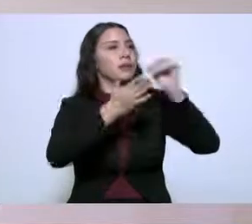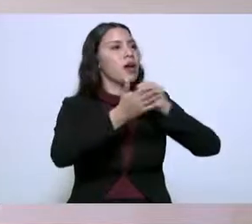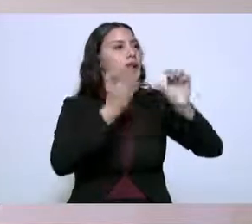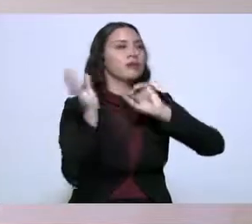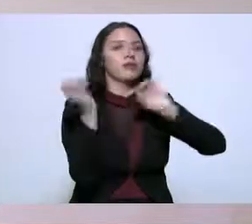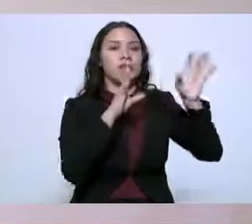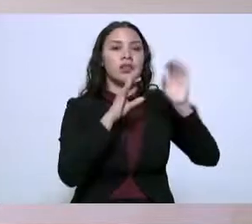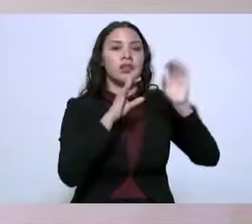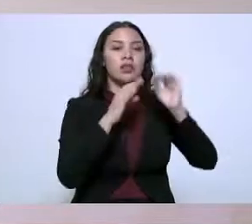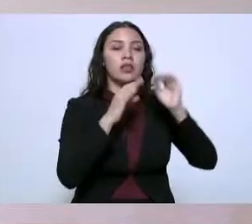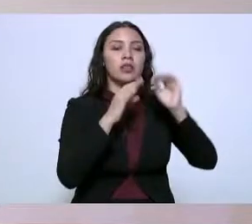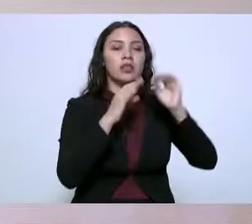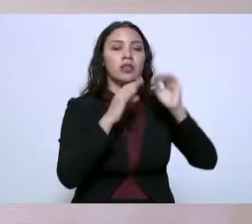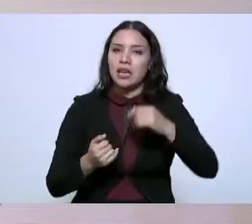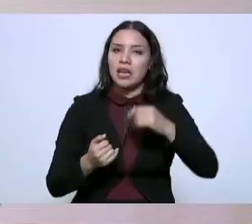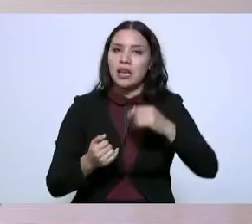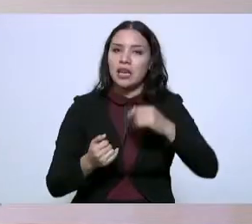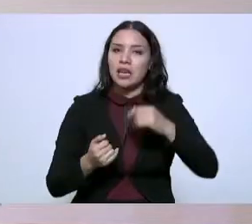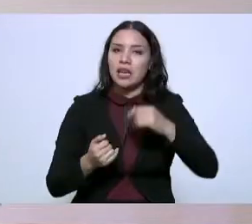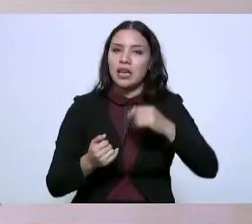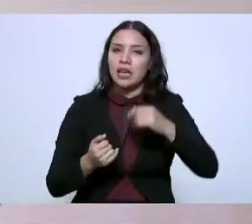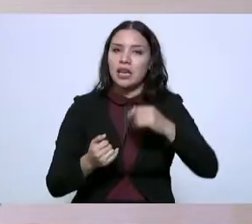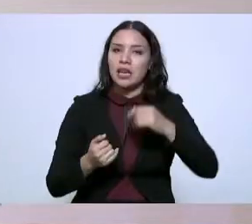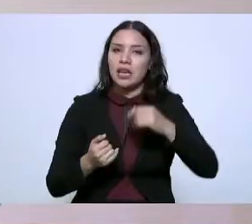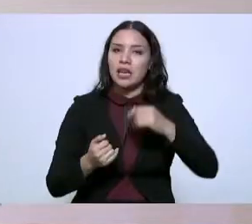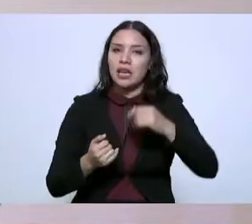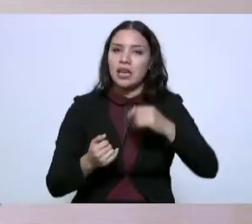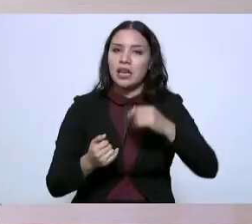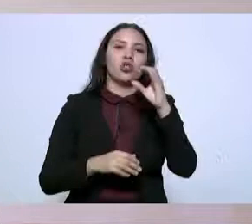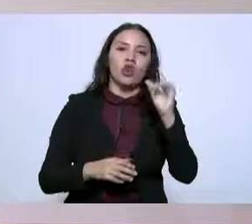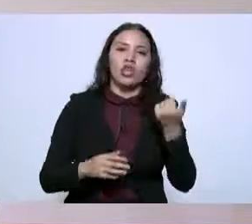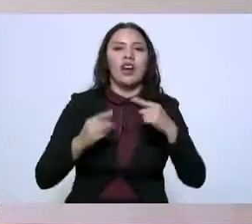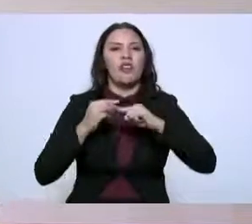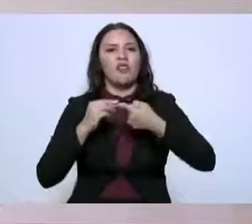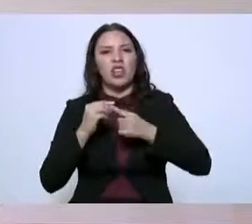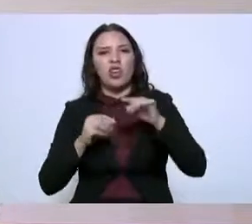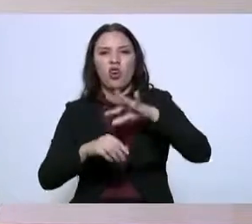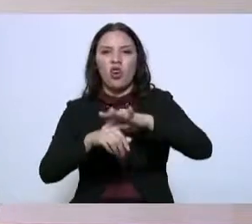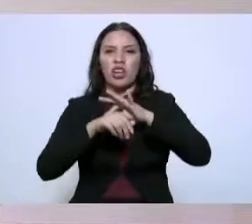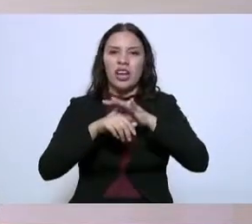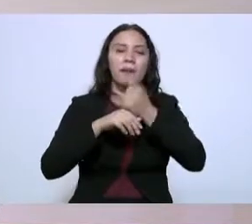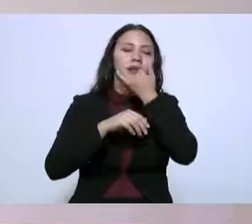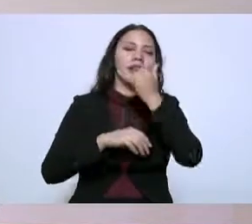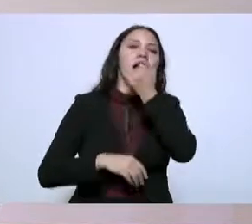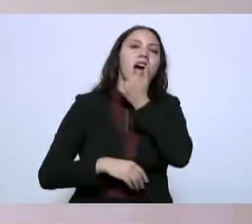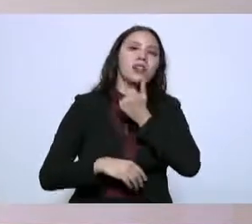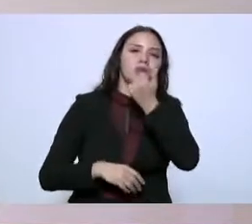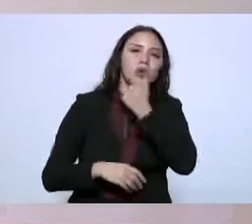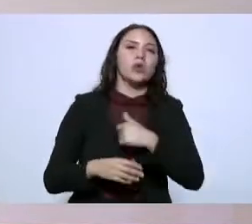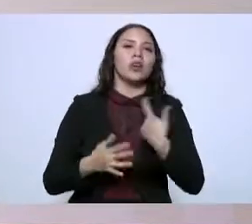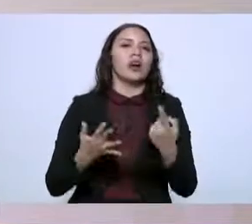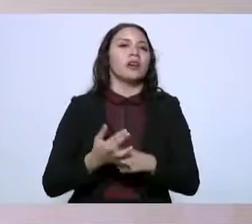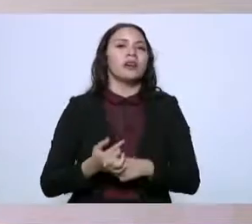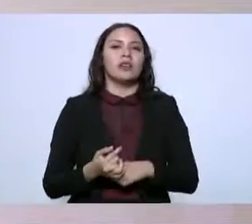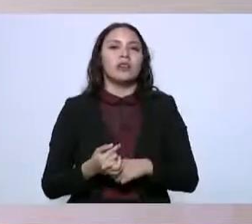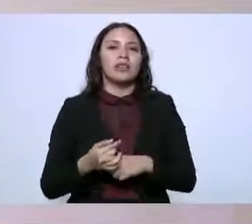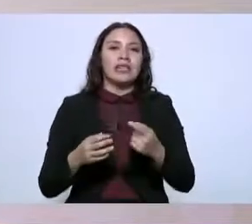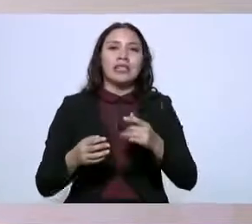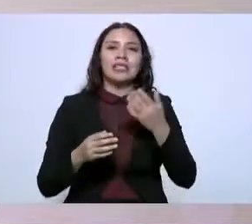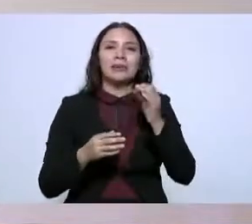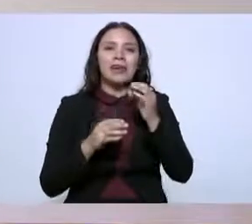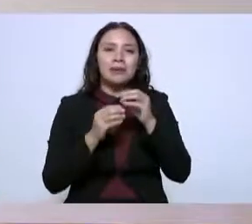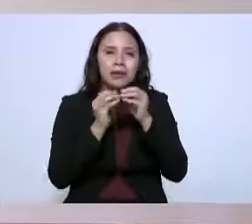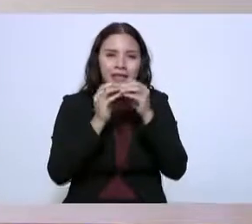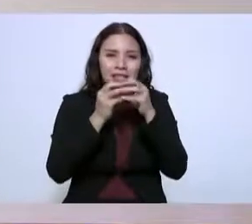producimos maíz amarillo, soya, frijol, caña de azúcar, semilla de